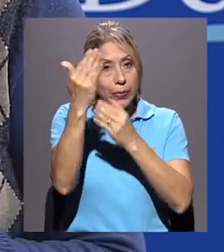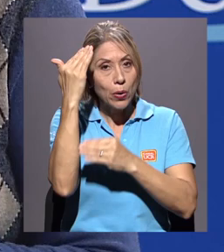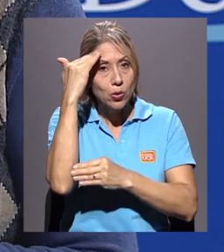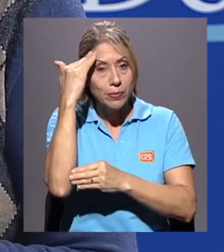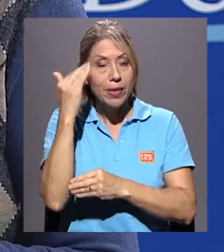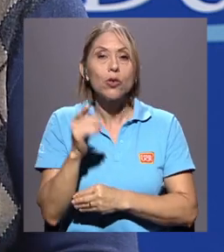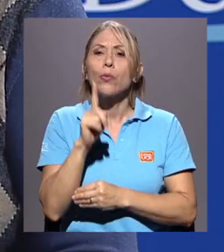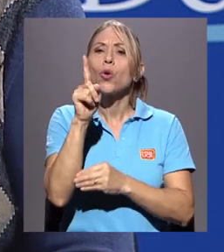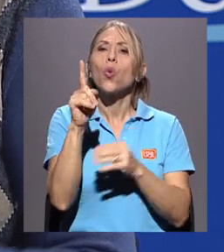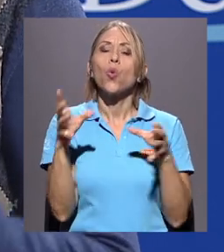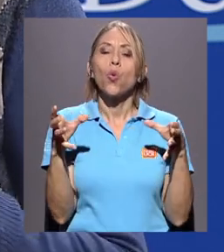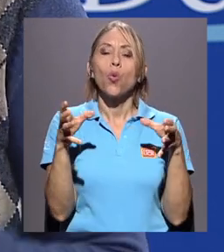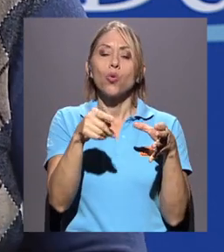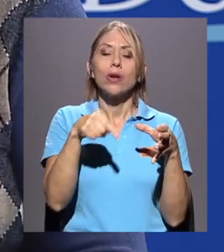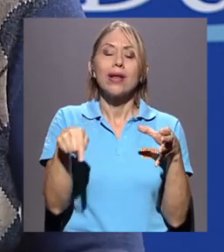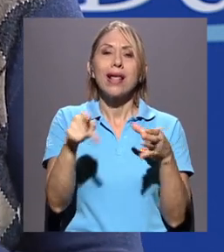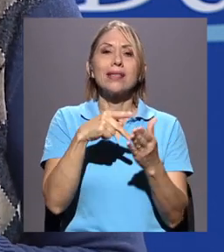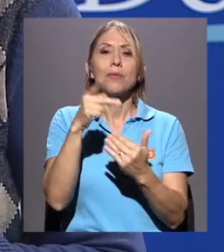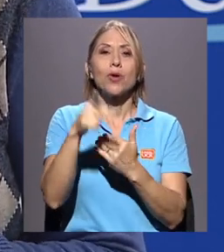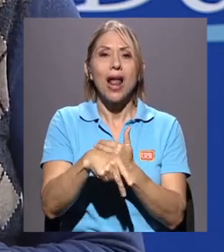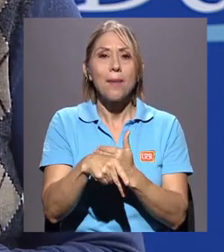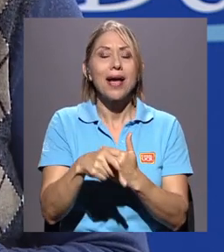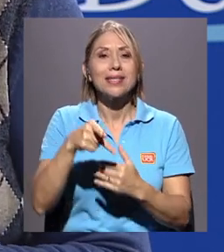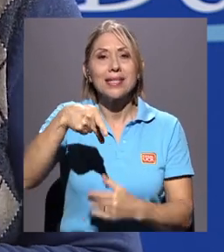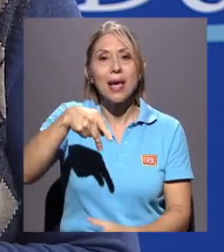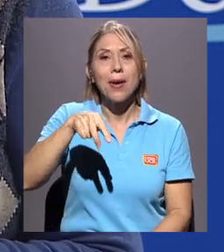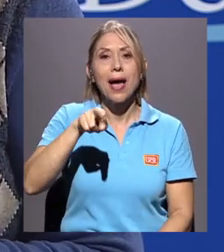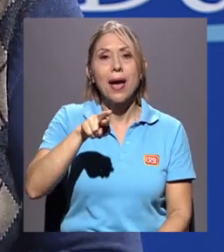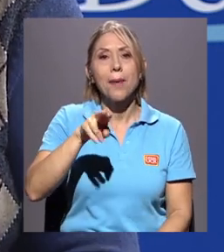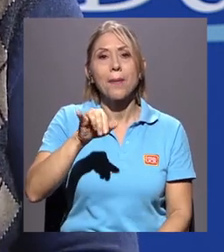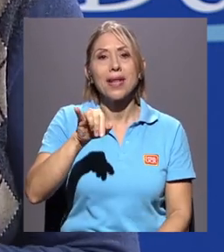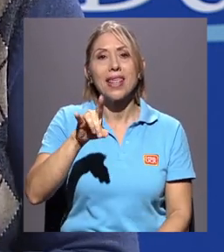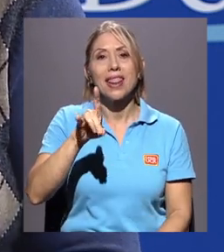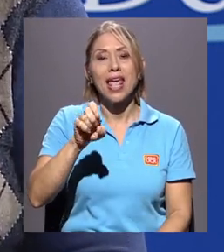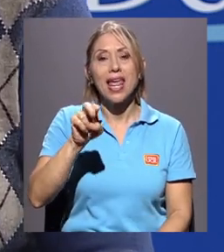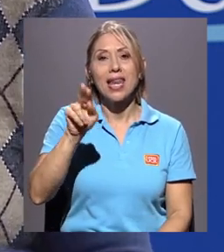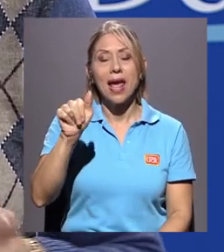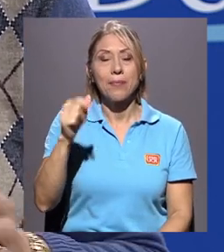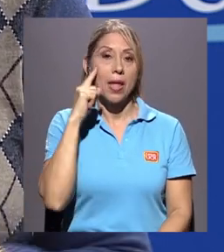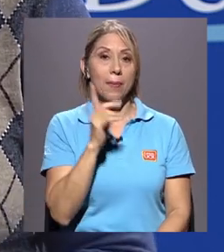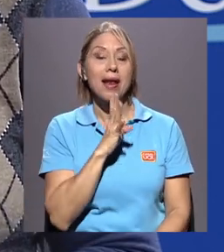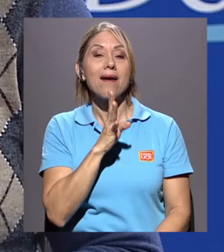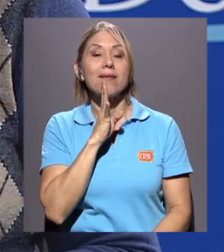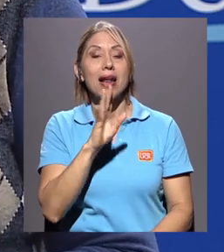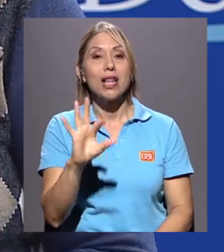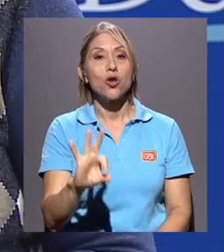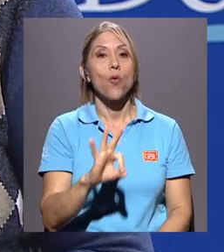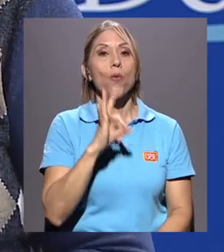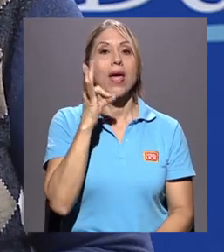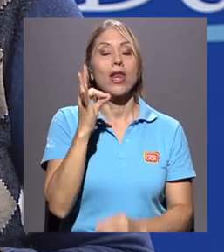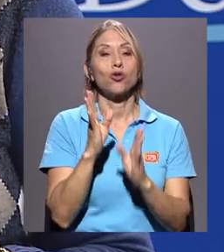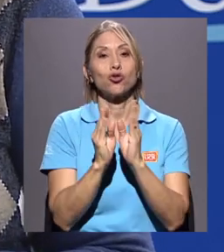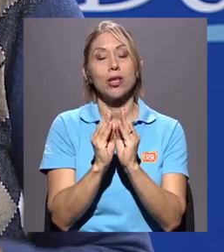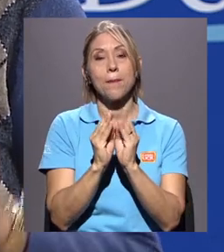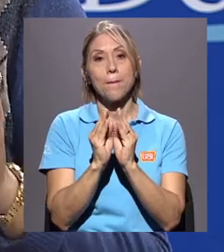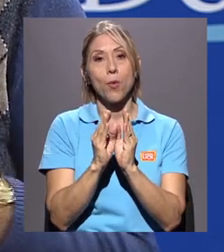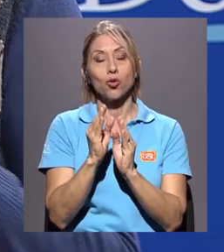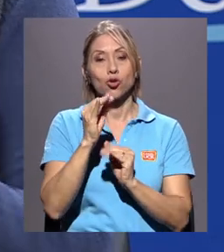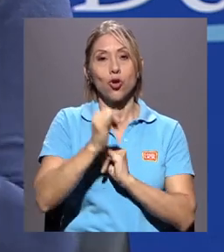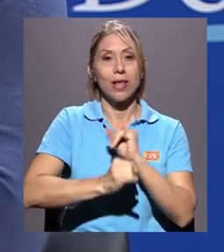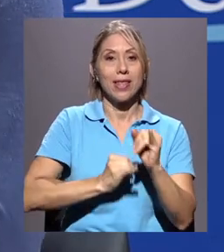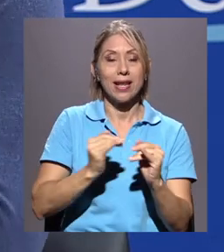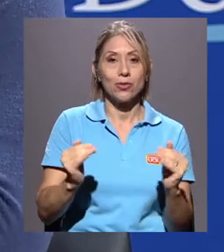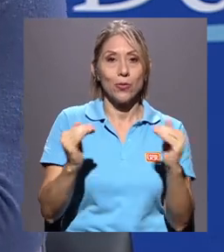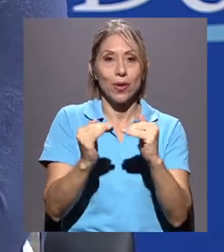Uno de estos grupos, de estos programas es Pridena y para hablar de el noveno simposio nacional e internacional que tendrá Pridena en nuestro país,